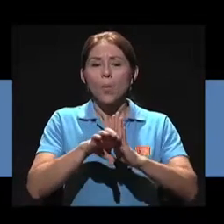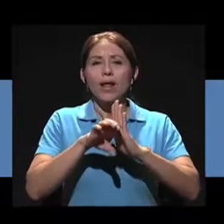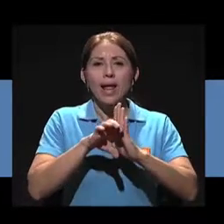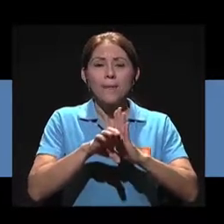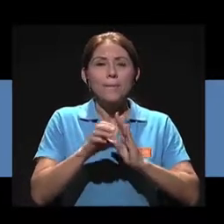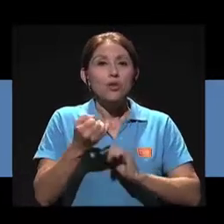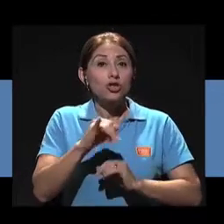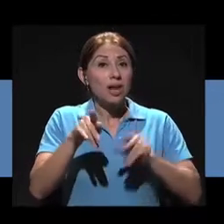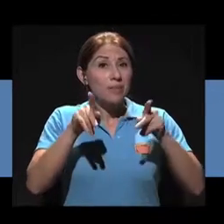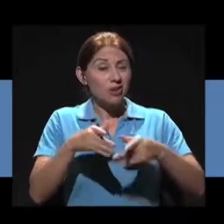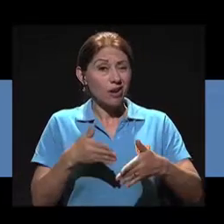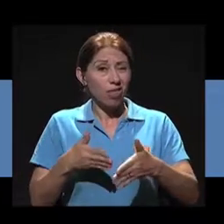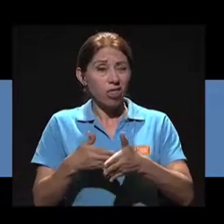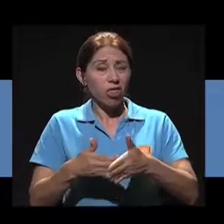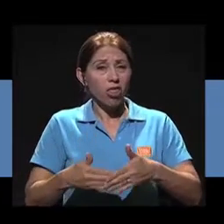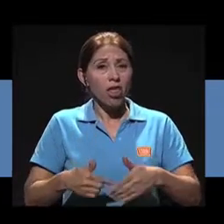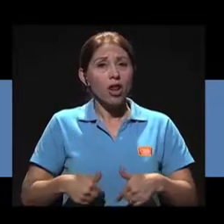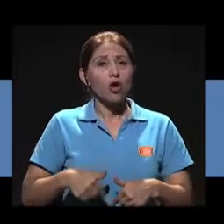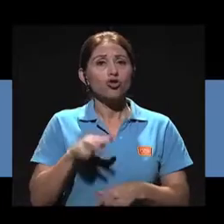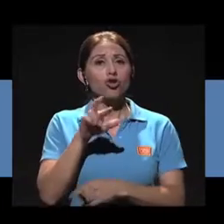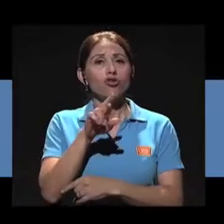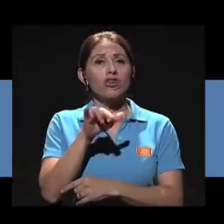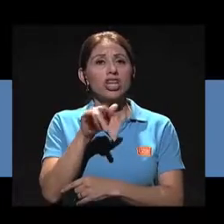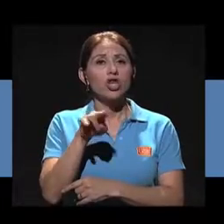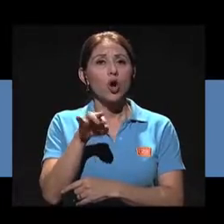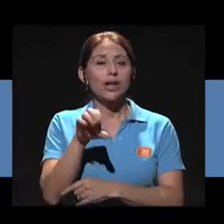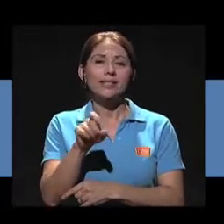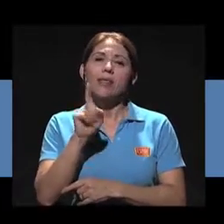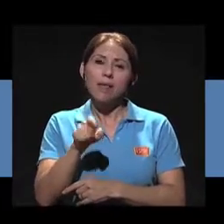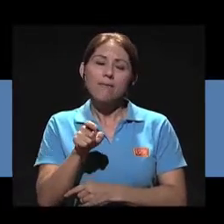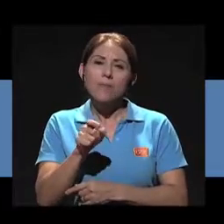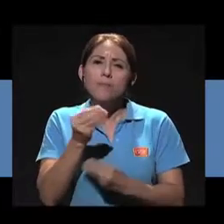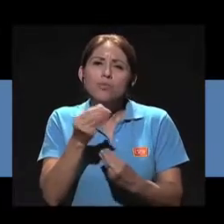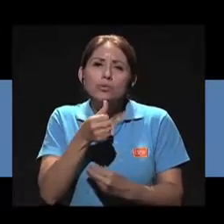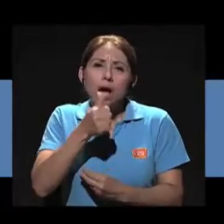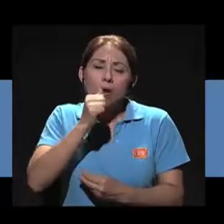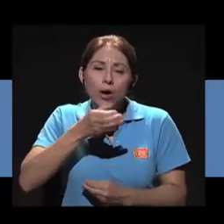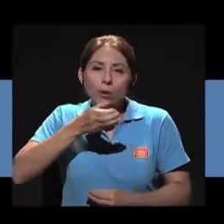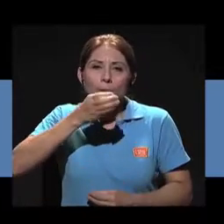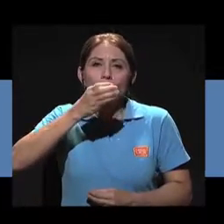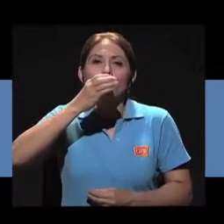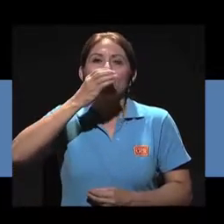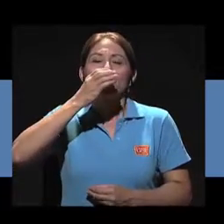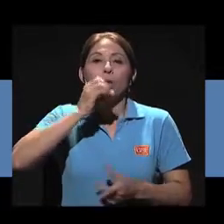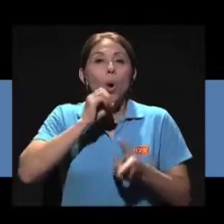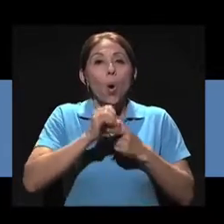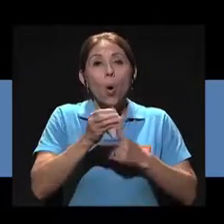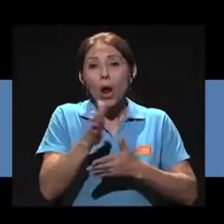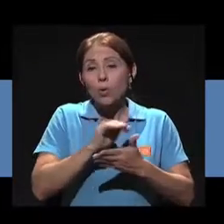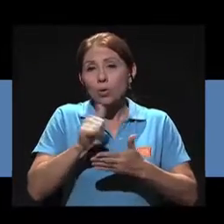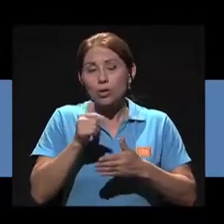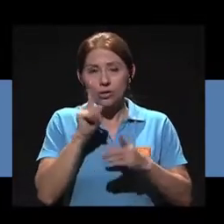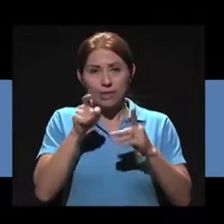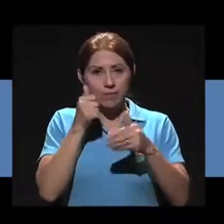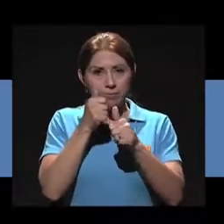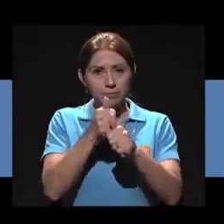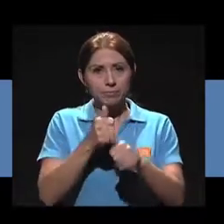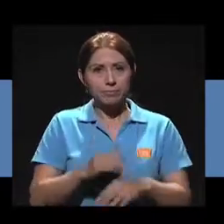afectación de los riñones, tomar mucha agua, si es afectación de algún otro órgano, se ir al pie de la letra del tratamiento.